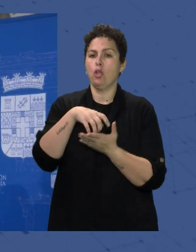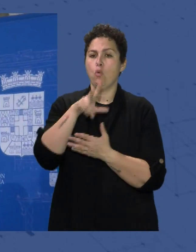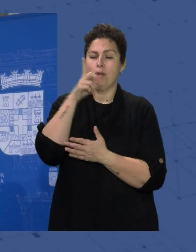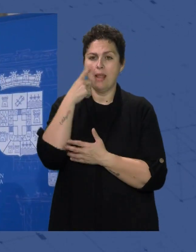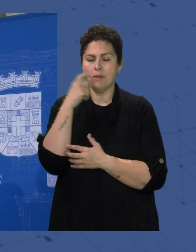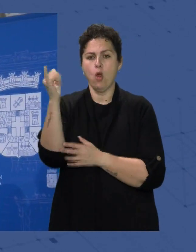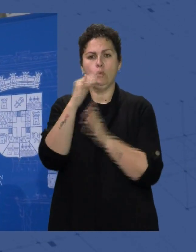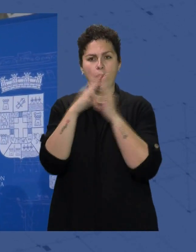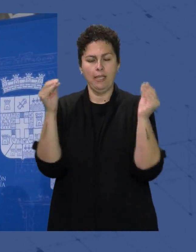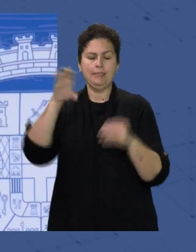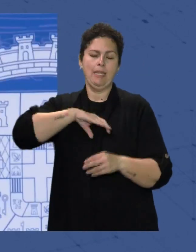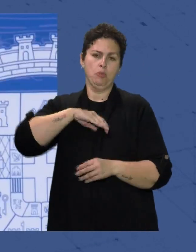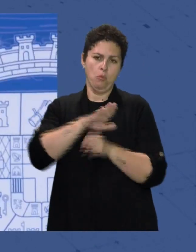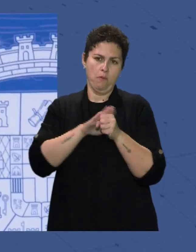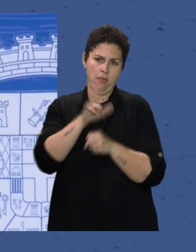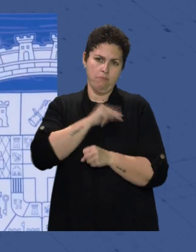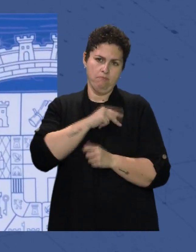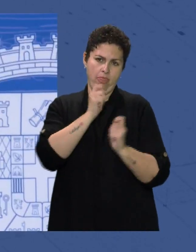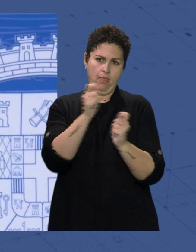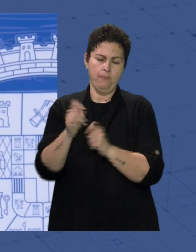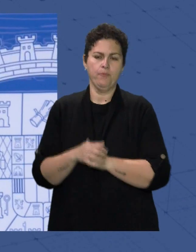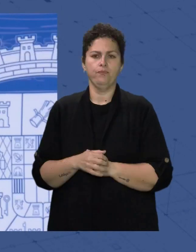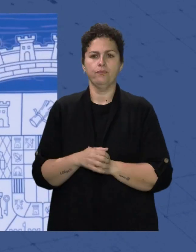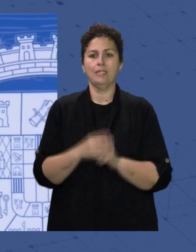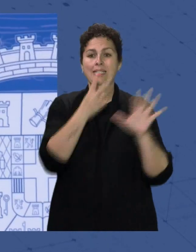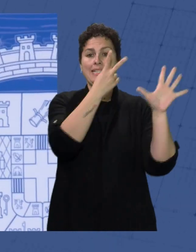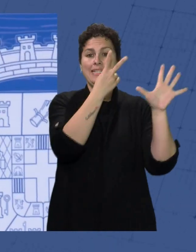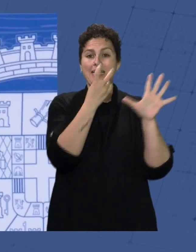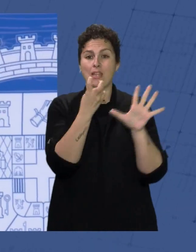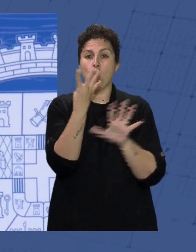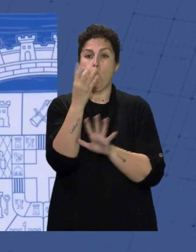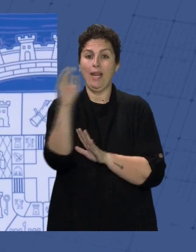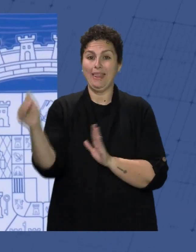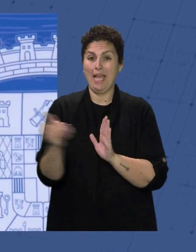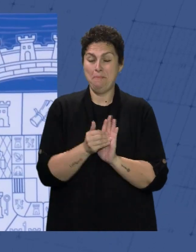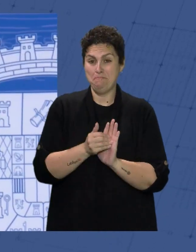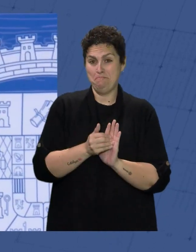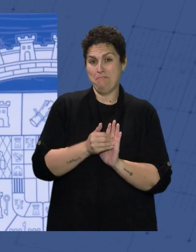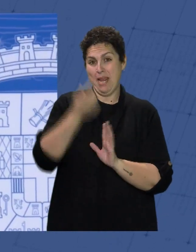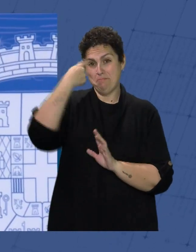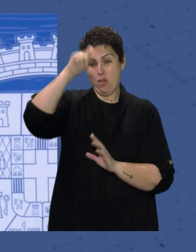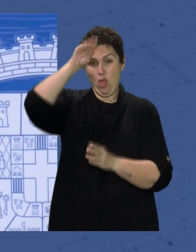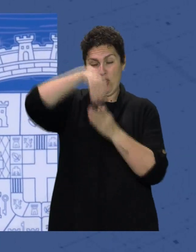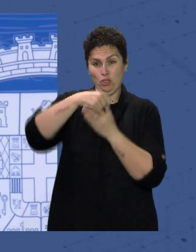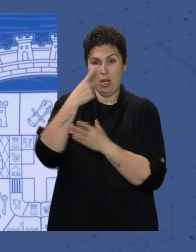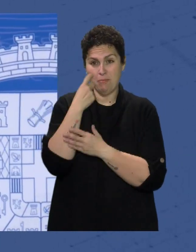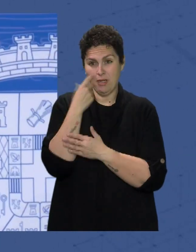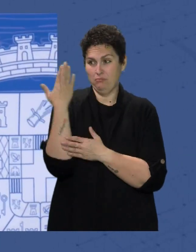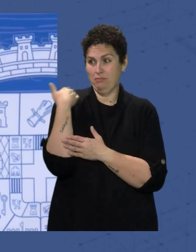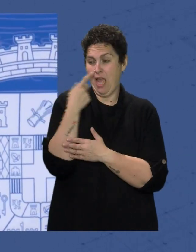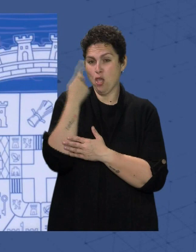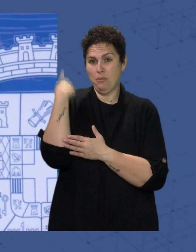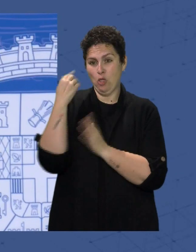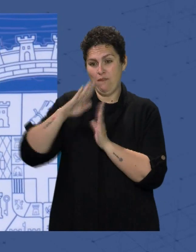Andalucía Y la Diputación Provincial De los casi 740.000 Empadronados En la provincia De Almería A finales Del pasado año